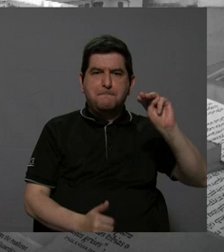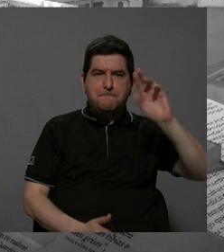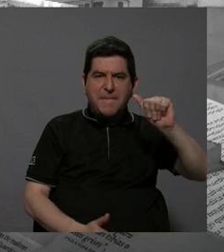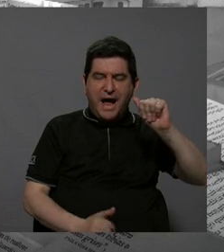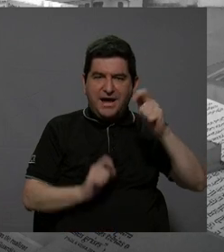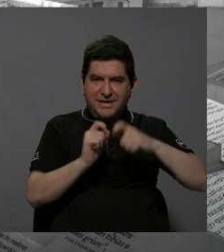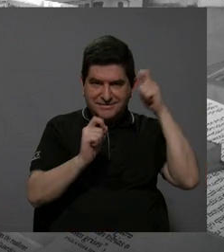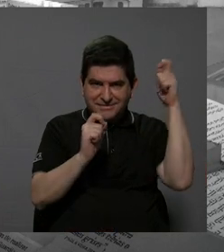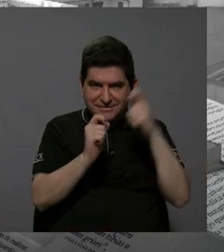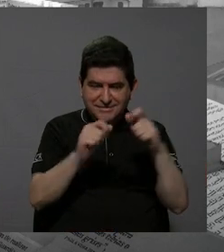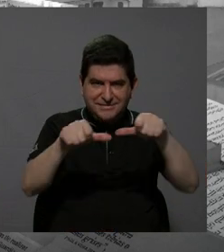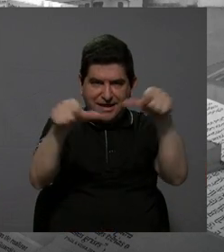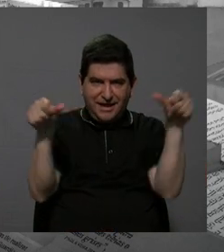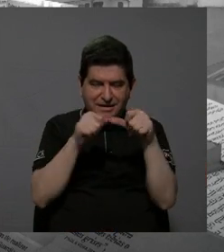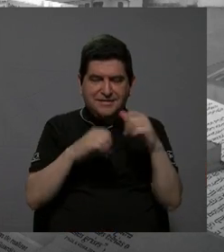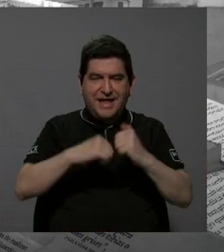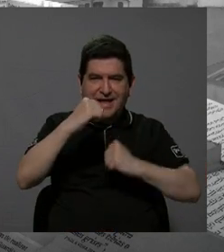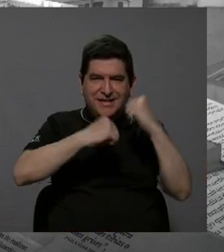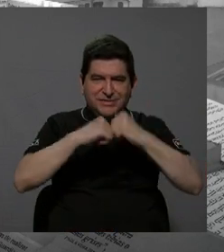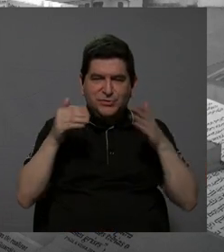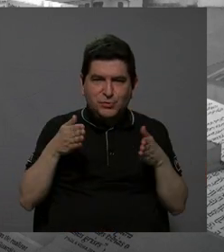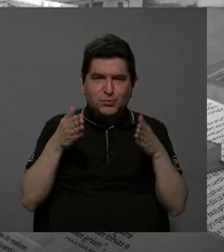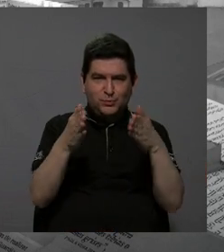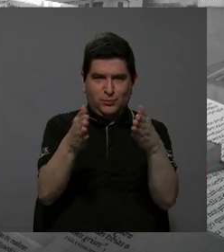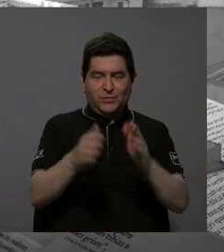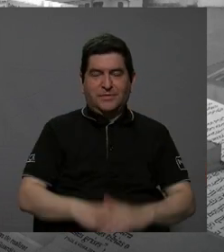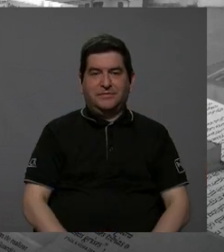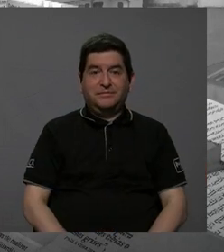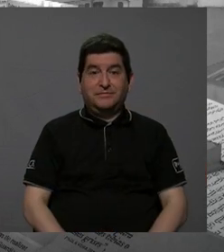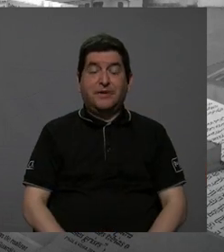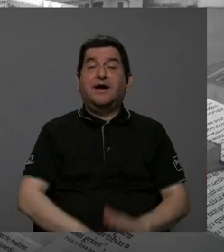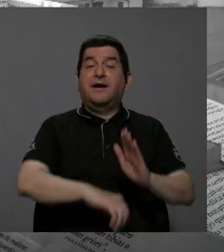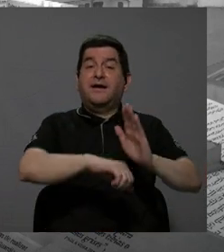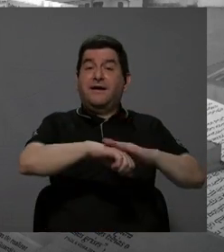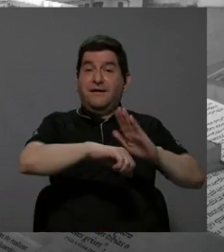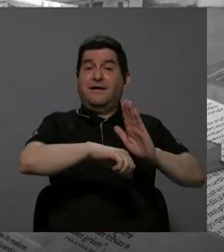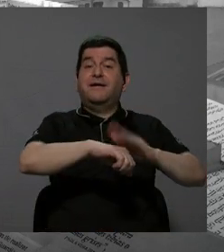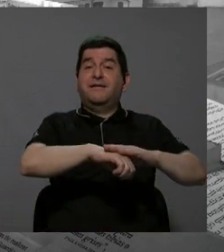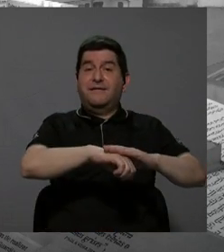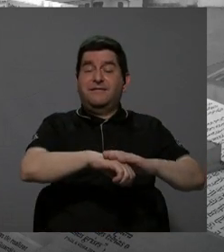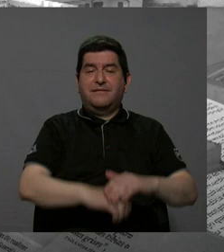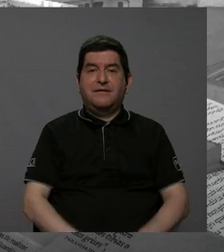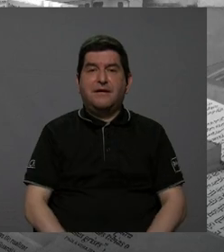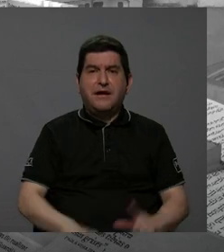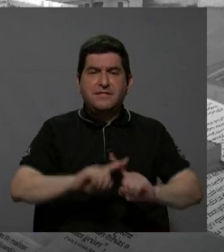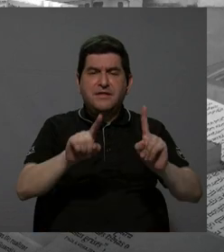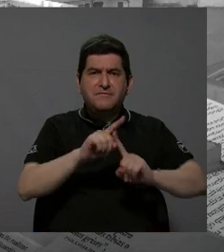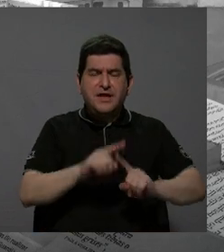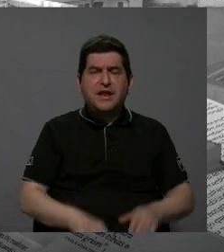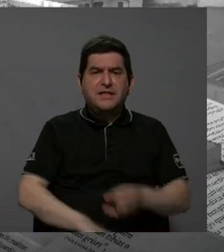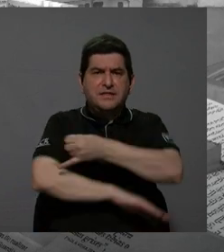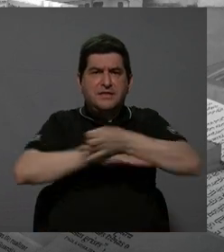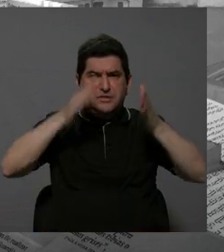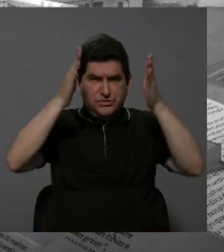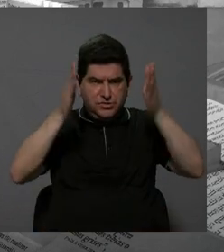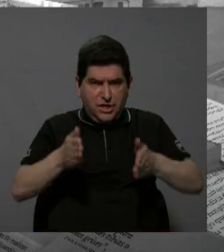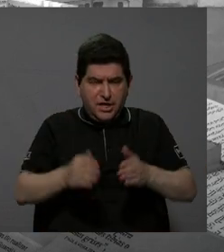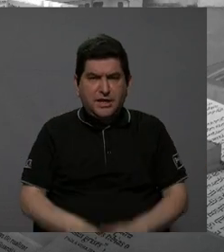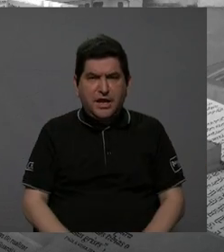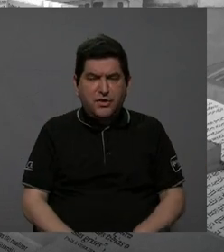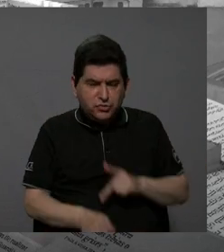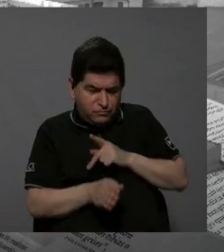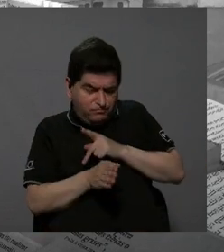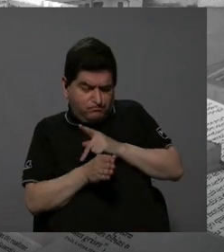específicamente en el área de infraestructura vial, lo cual entonces también ha permitido a generaciones ya de ingenieros de irse